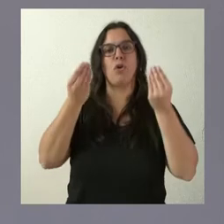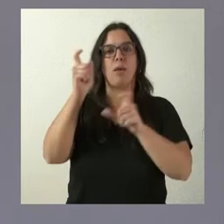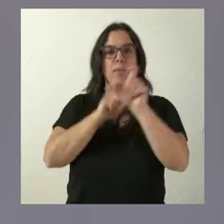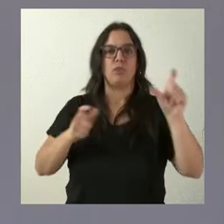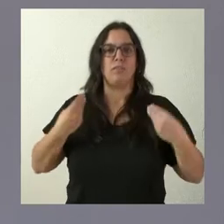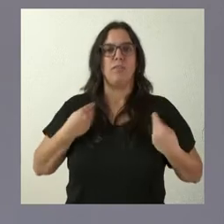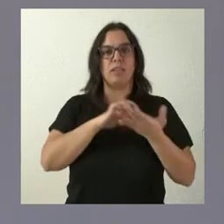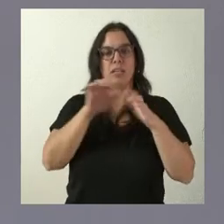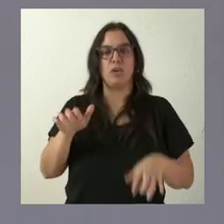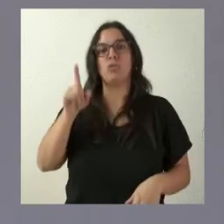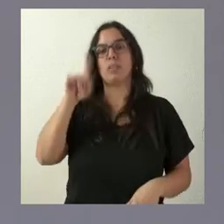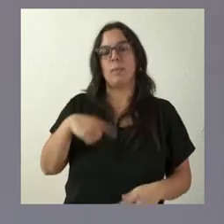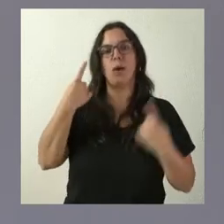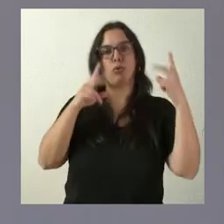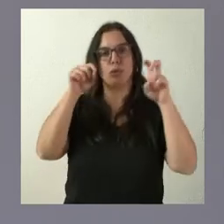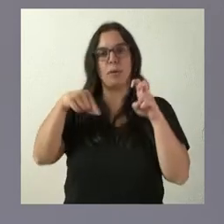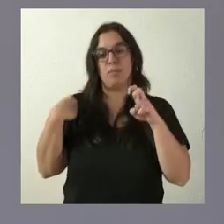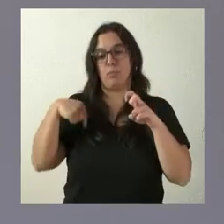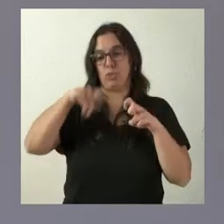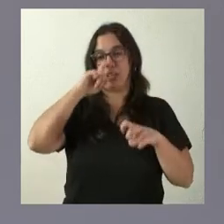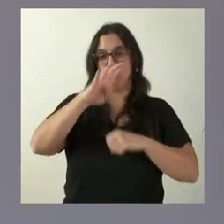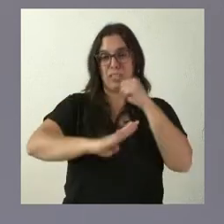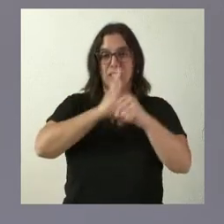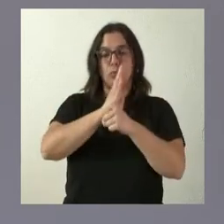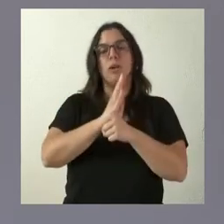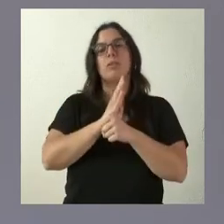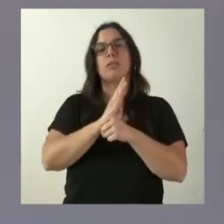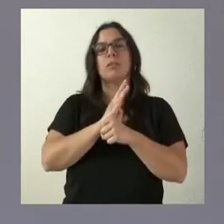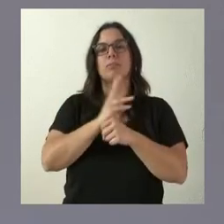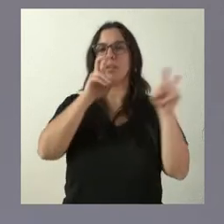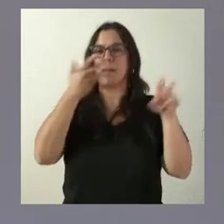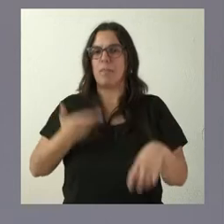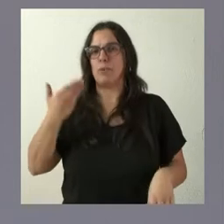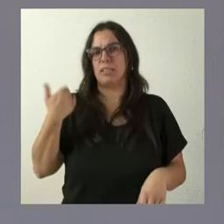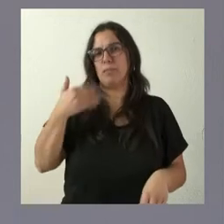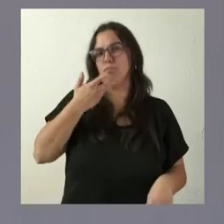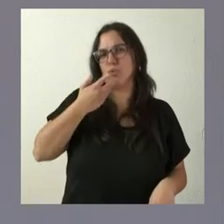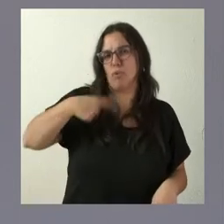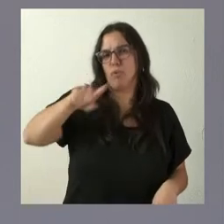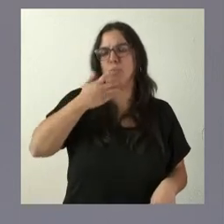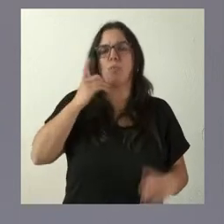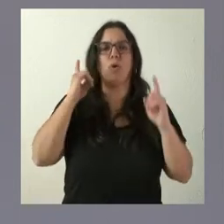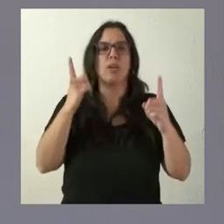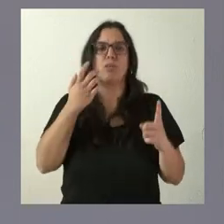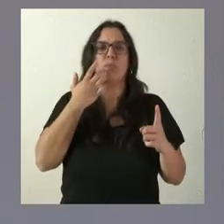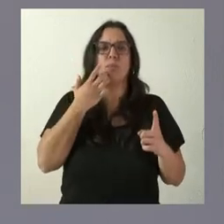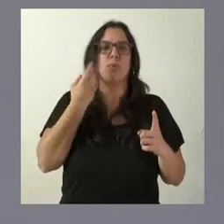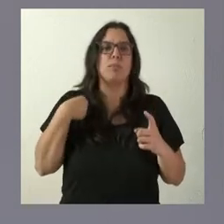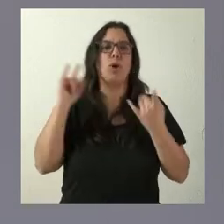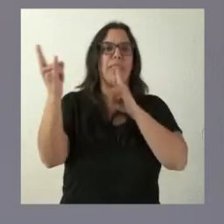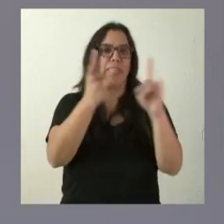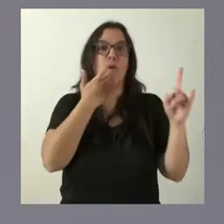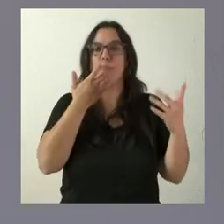sido objeto de pacto y de acuerdo en esta misma legislatura, en materias muy relevantes, como ustedes ya conocen, como es el caso de los incendios forestales.